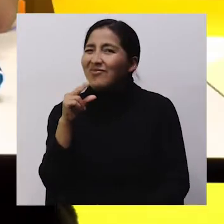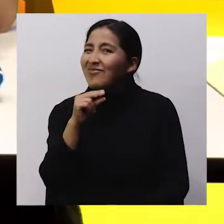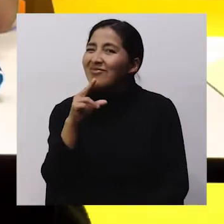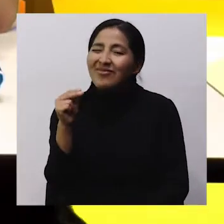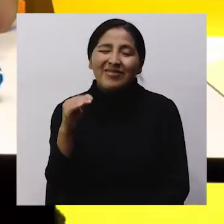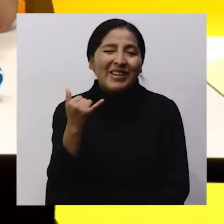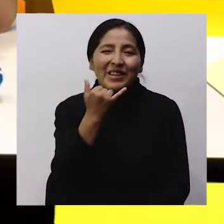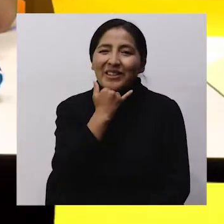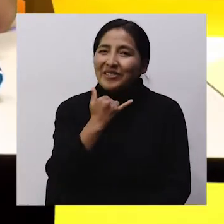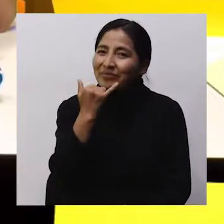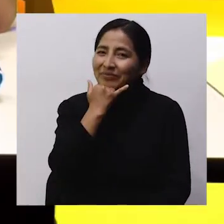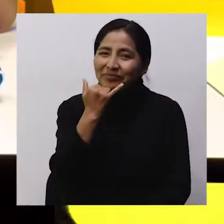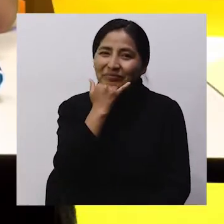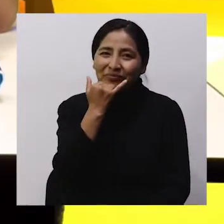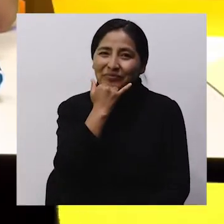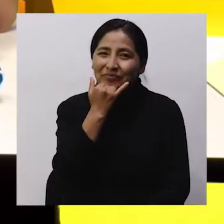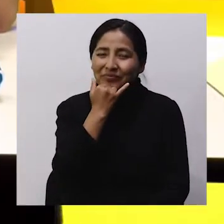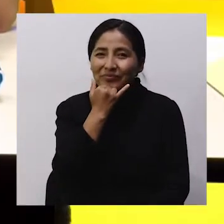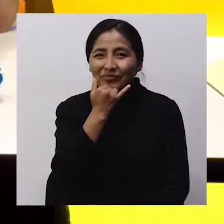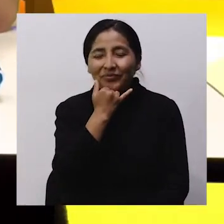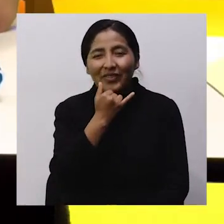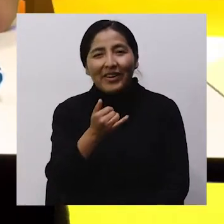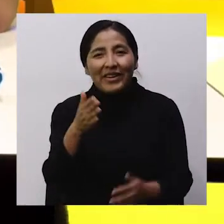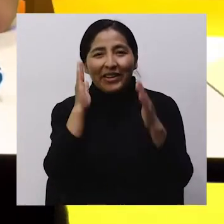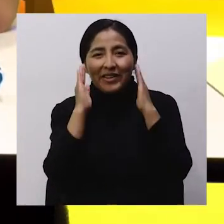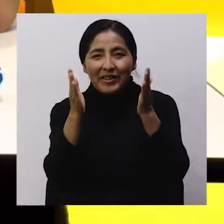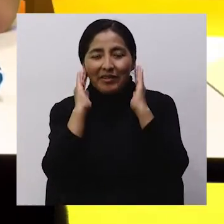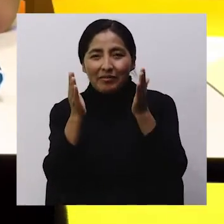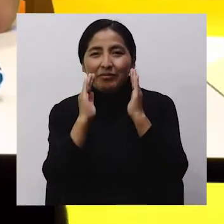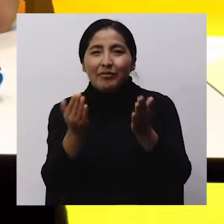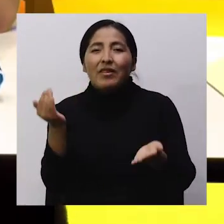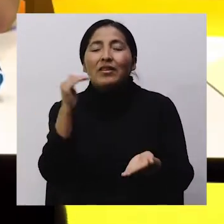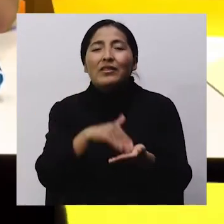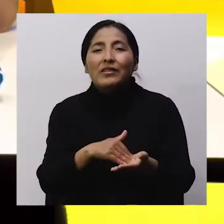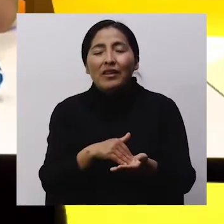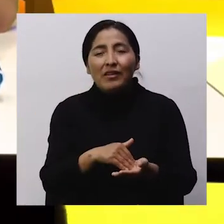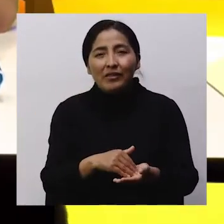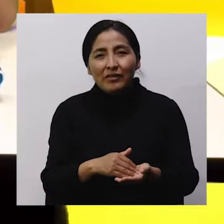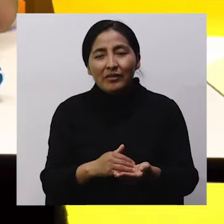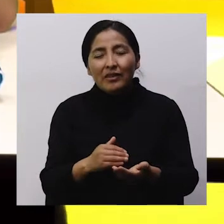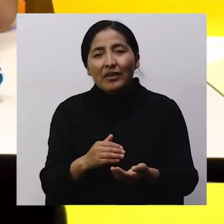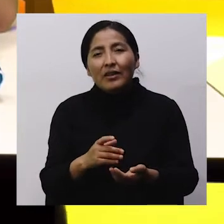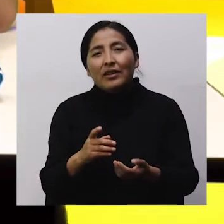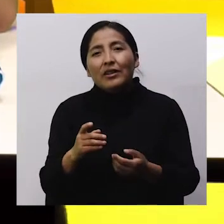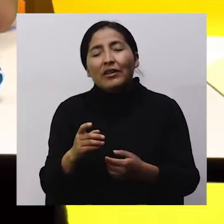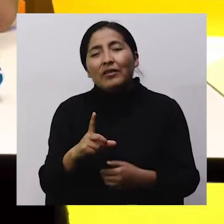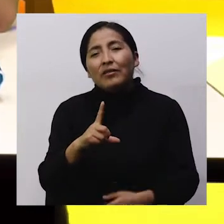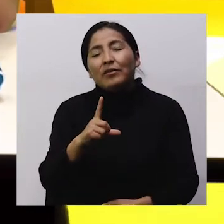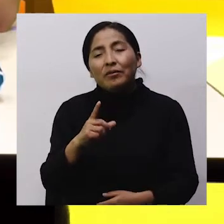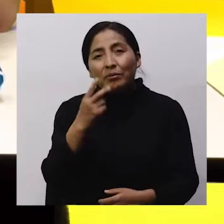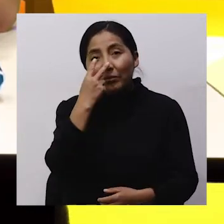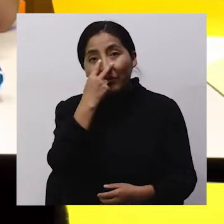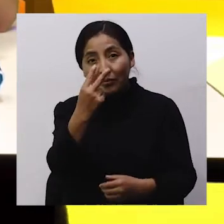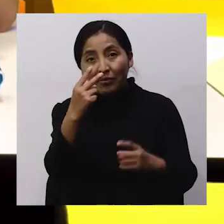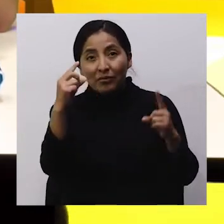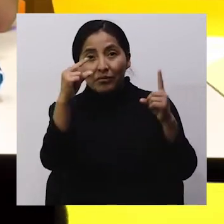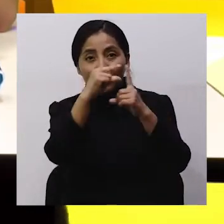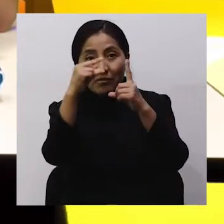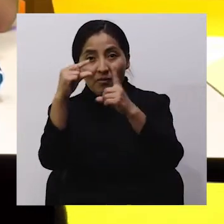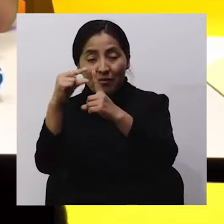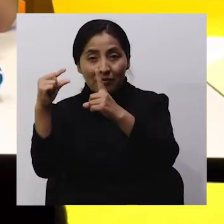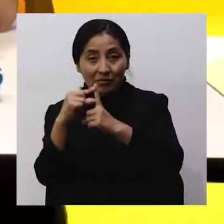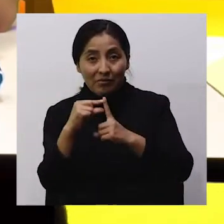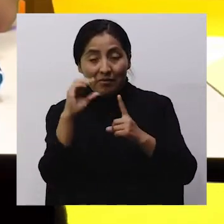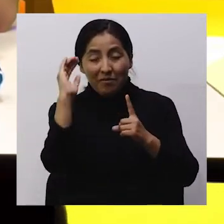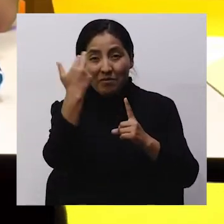No, Moyo, no es así A ver, escucha Escúchale otra vuelta, Mayita A ver, Mayita ¿Lo digo despacito? Sí, con los niños más en la casa